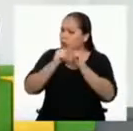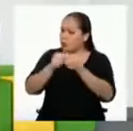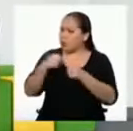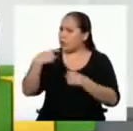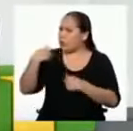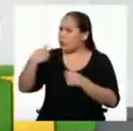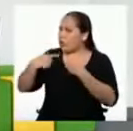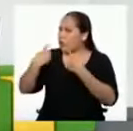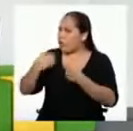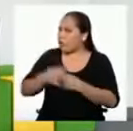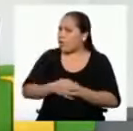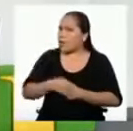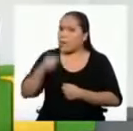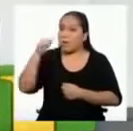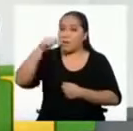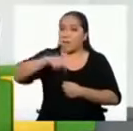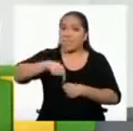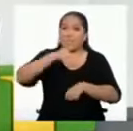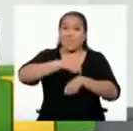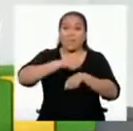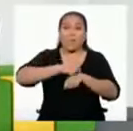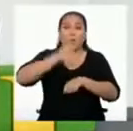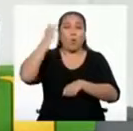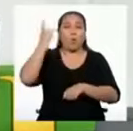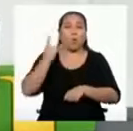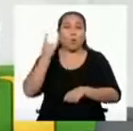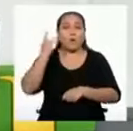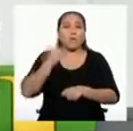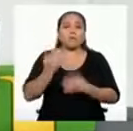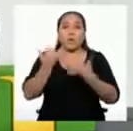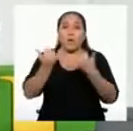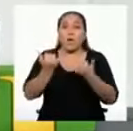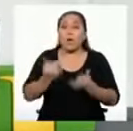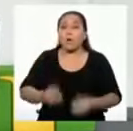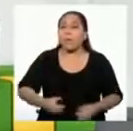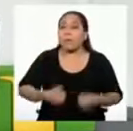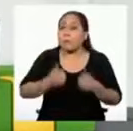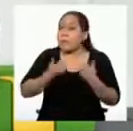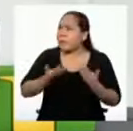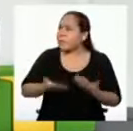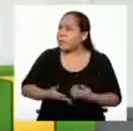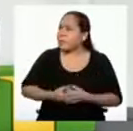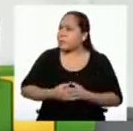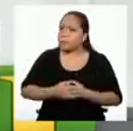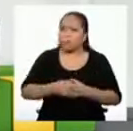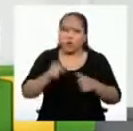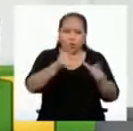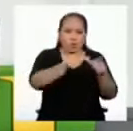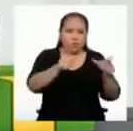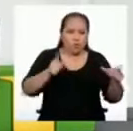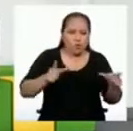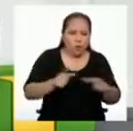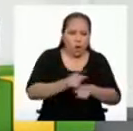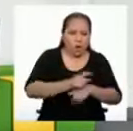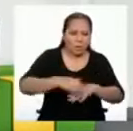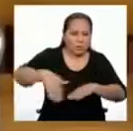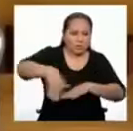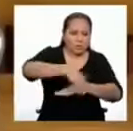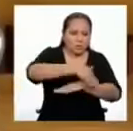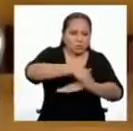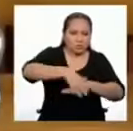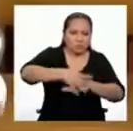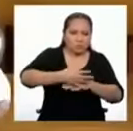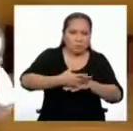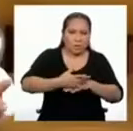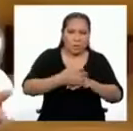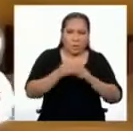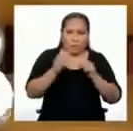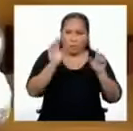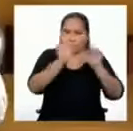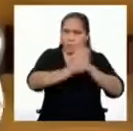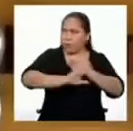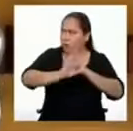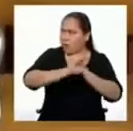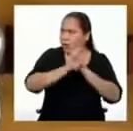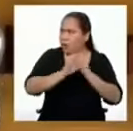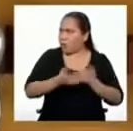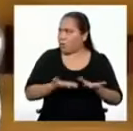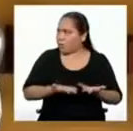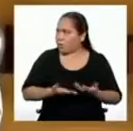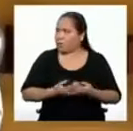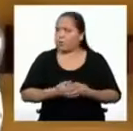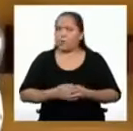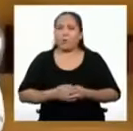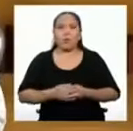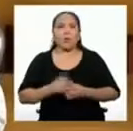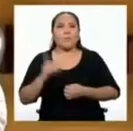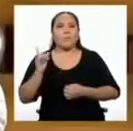comentando. En este estado de emergencia que estamos viviendo, ¿los espacios públicos son seguros? Debido a la expansión de la